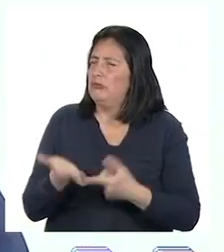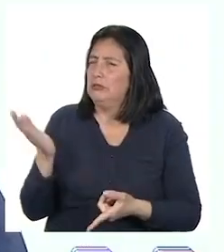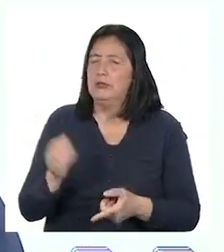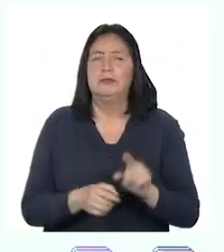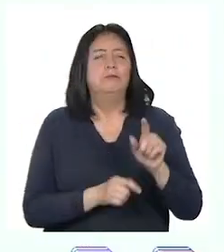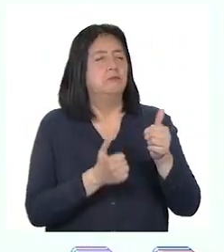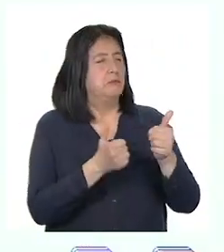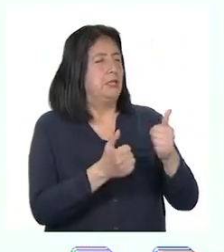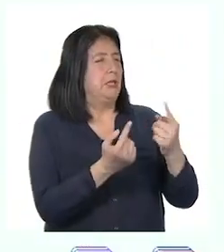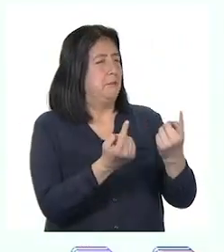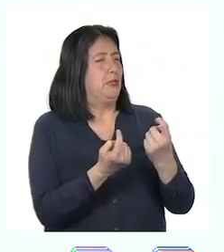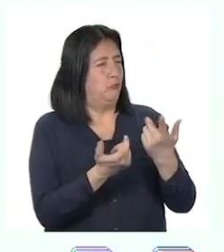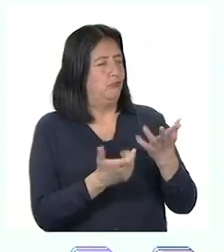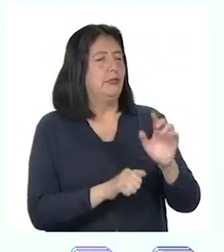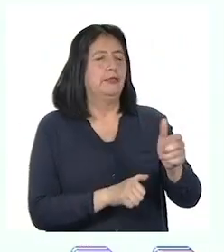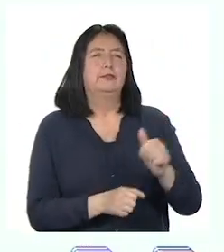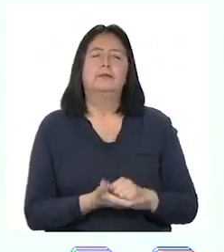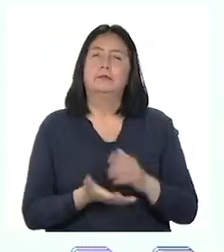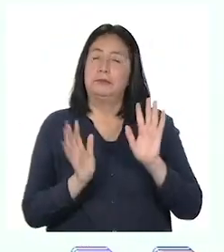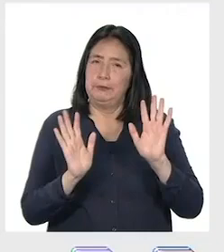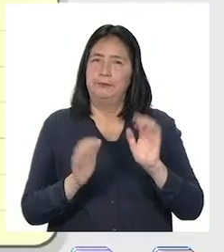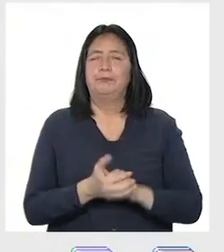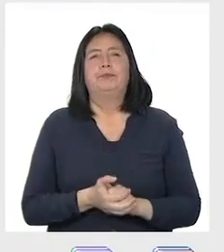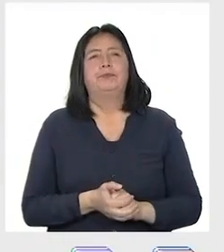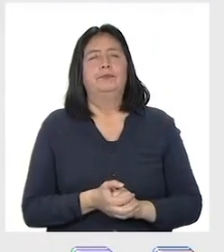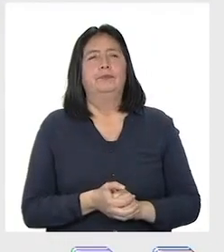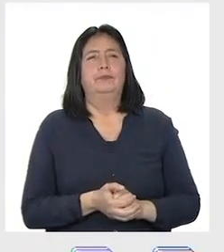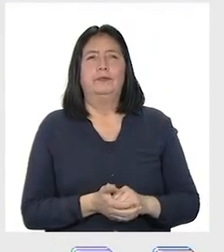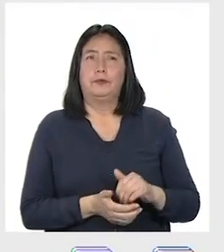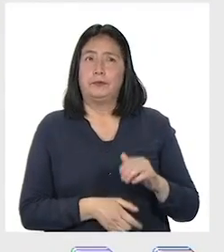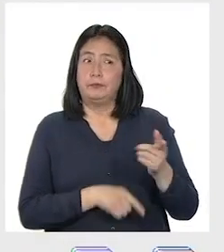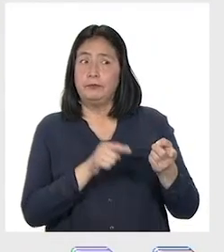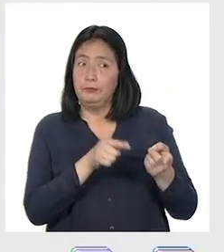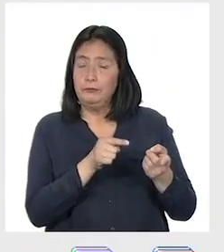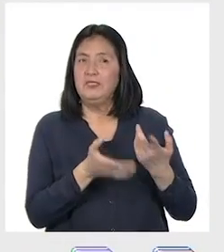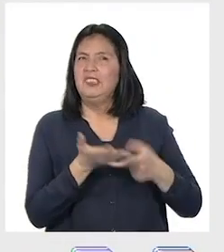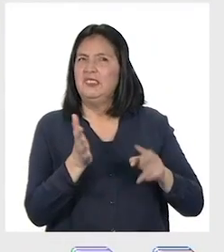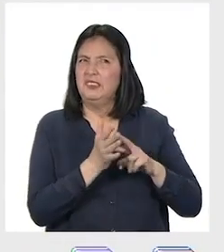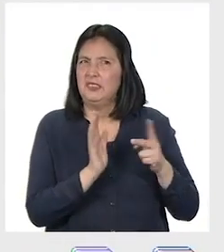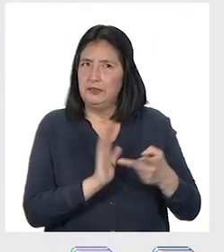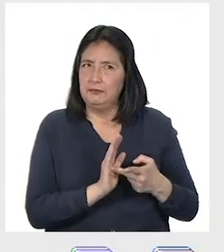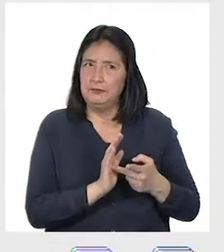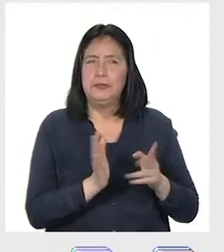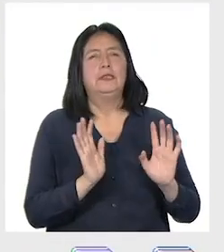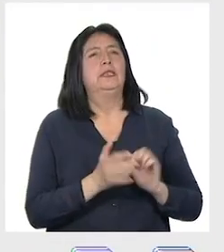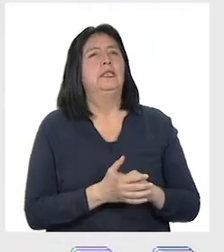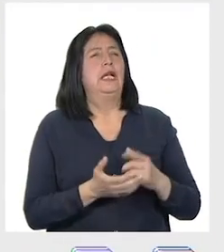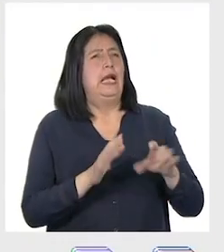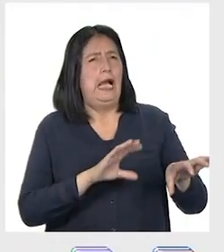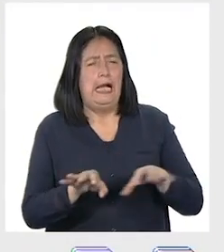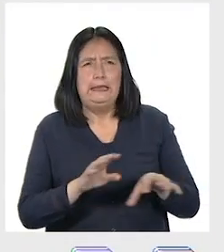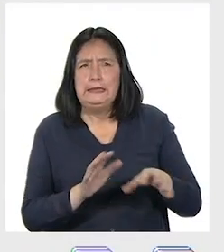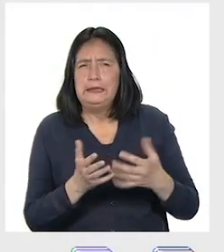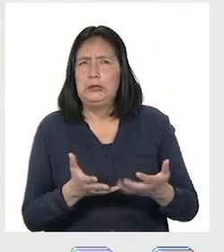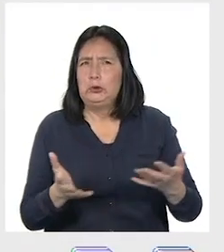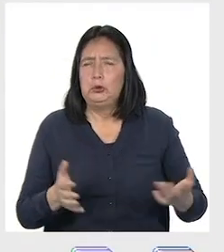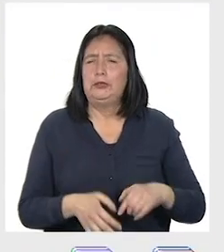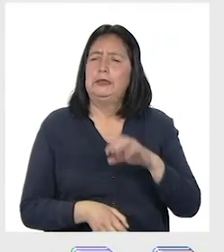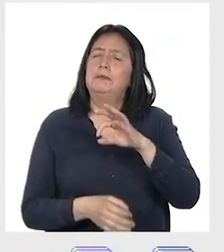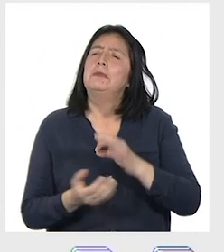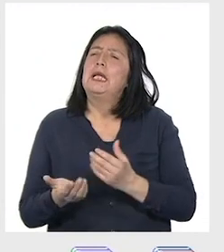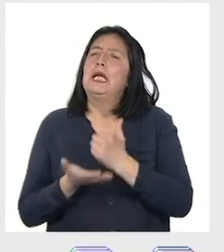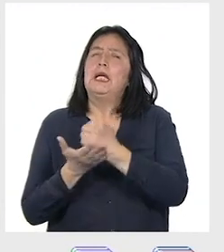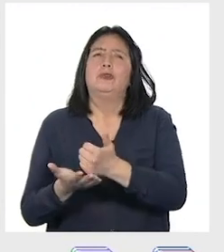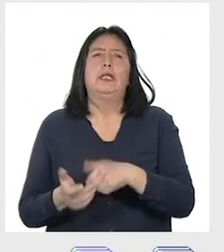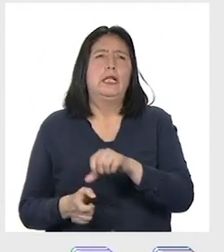¡Qué bueno que lo preguntas, Patti! Veamos. Ser solidario es, en pocas palabras, realizar acciones en